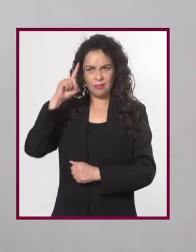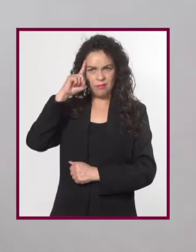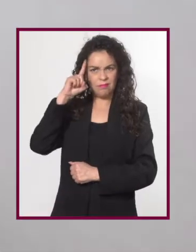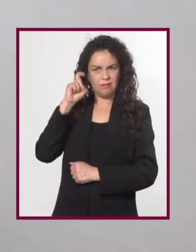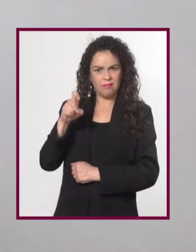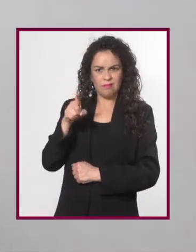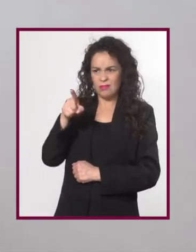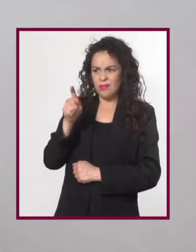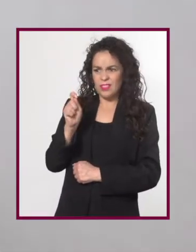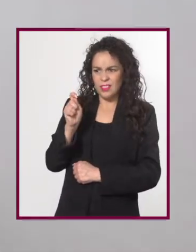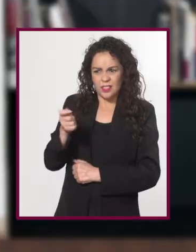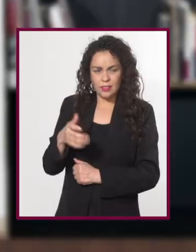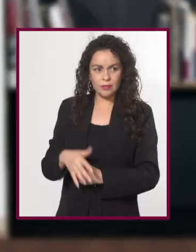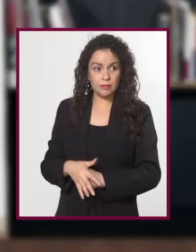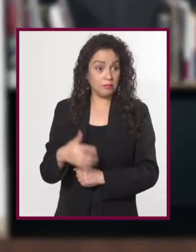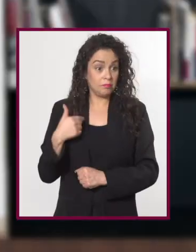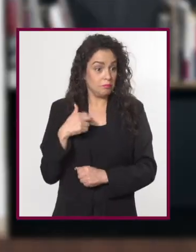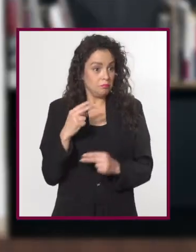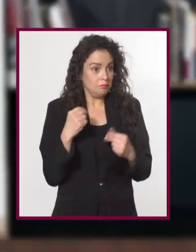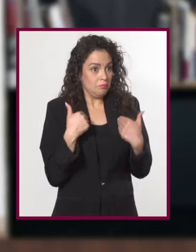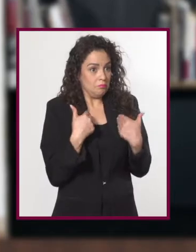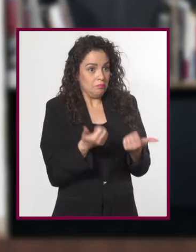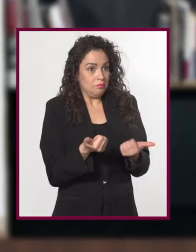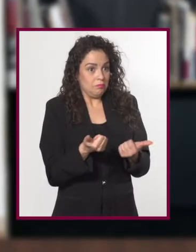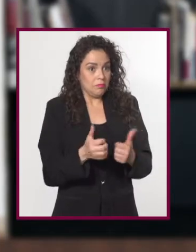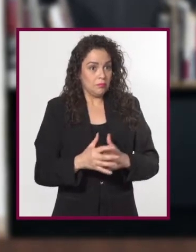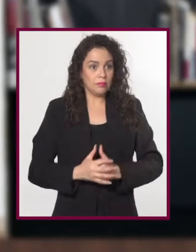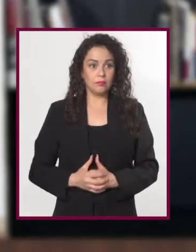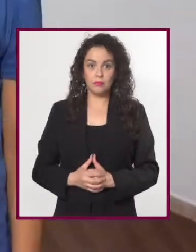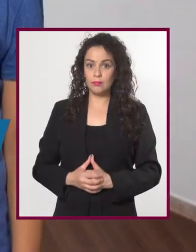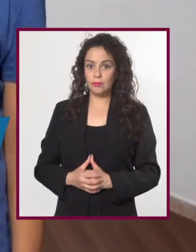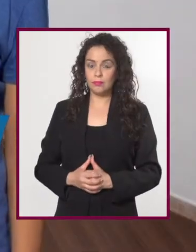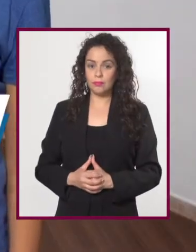¿Qué fue eso? ¿No entendí?